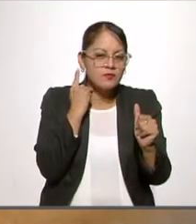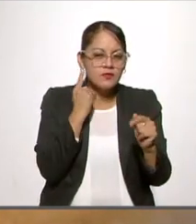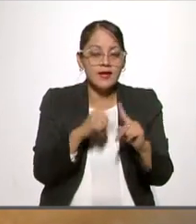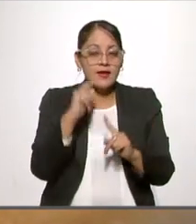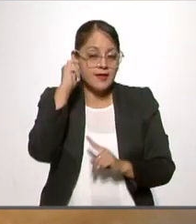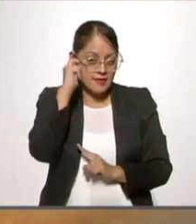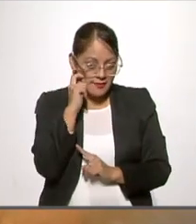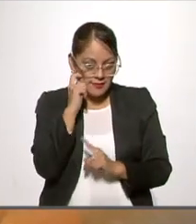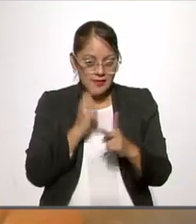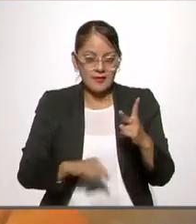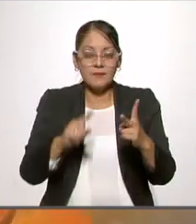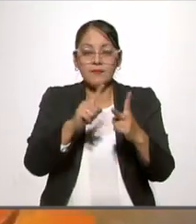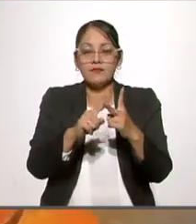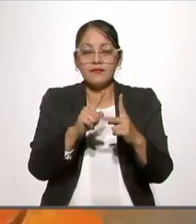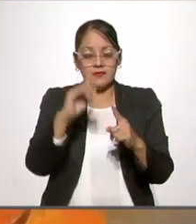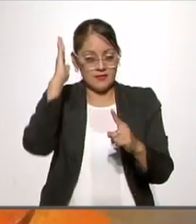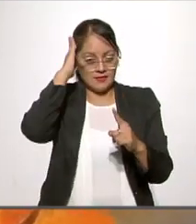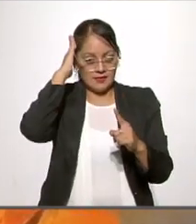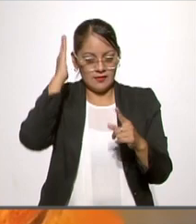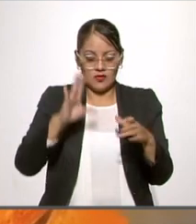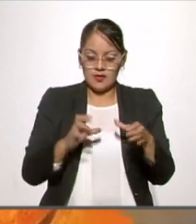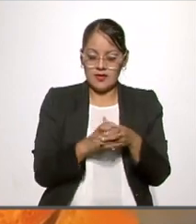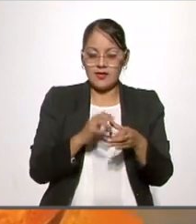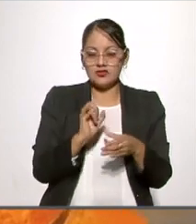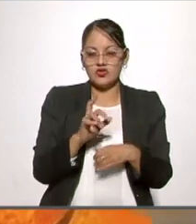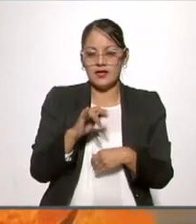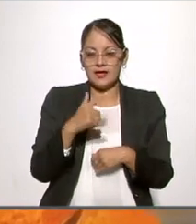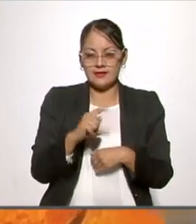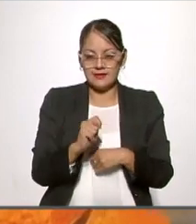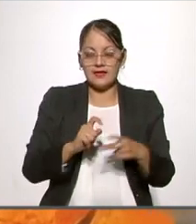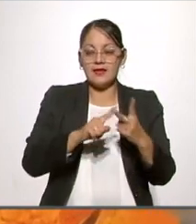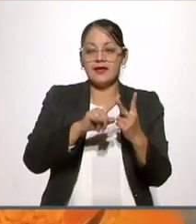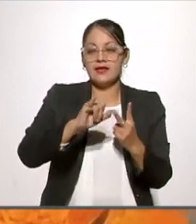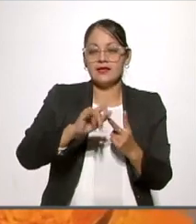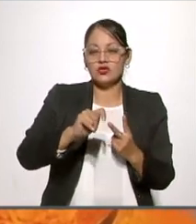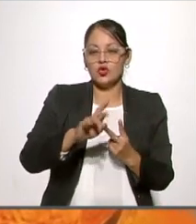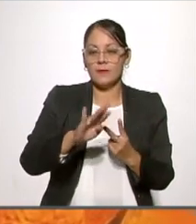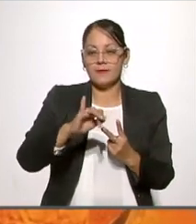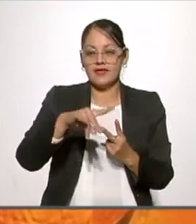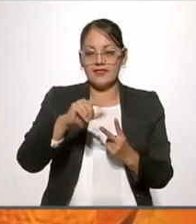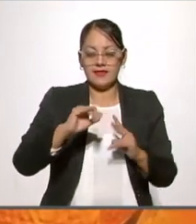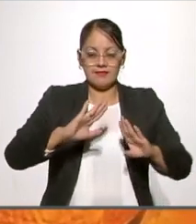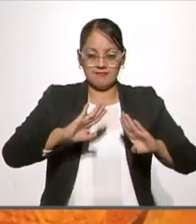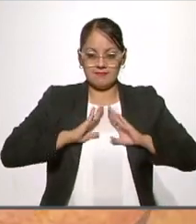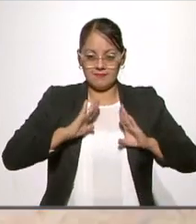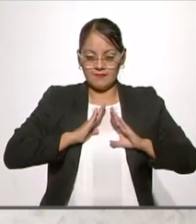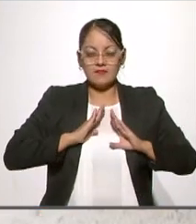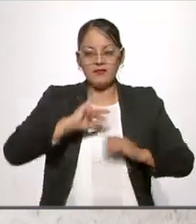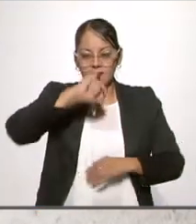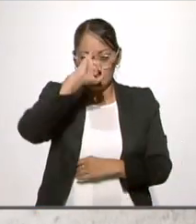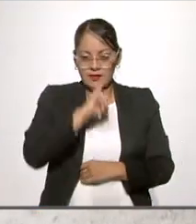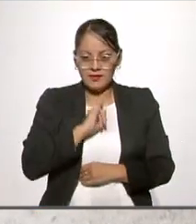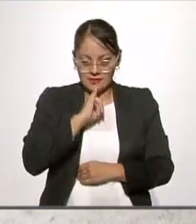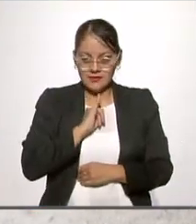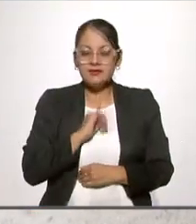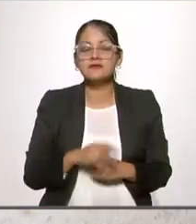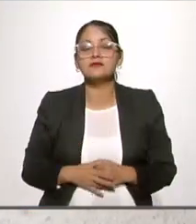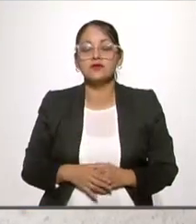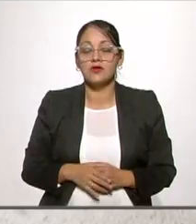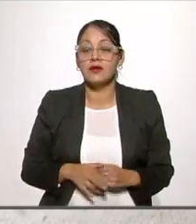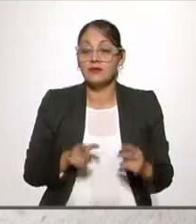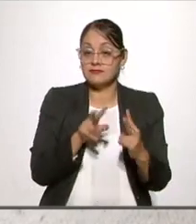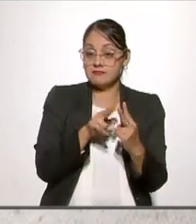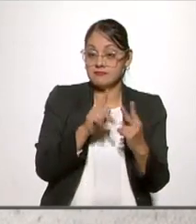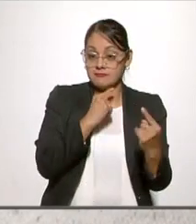Guerrero, el principal líder insurgente, e Iturbide, el jefe del ejército realista. El resultado